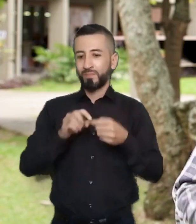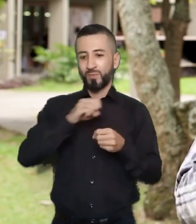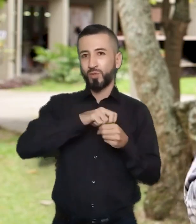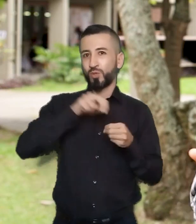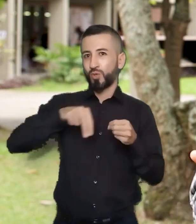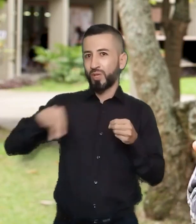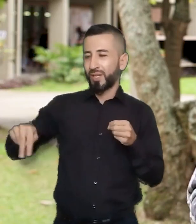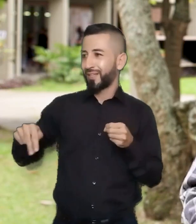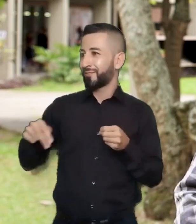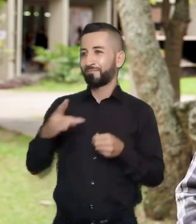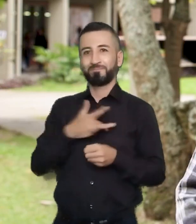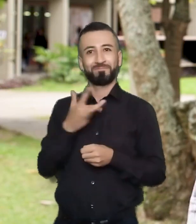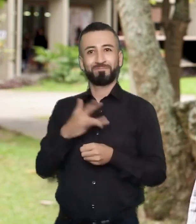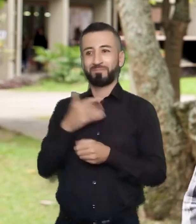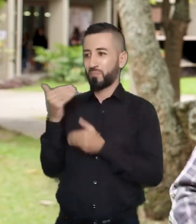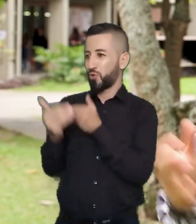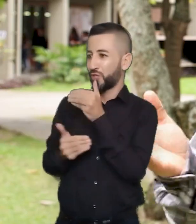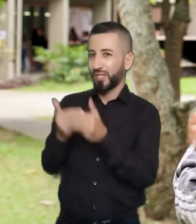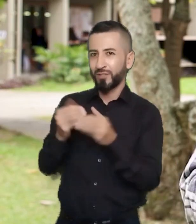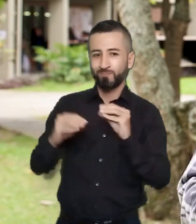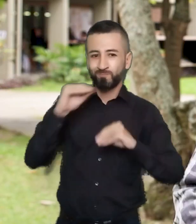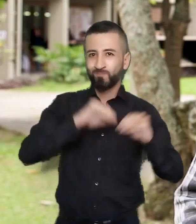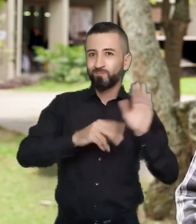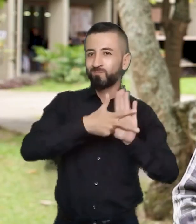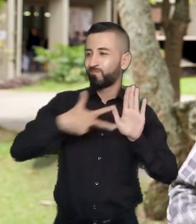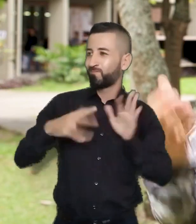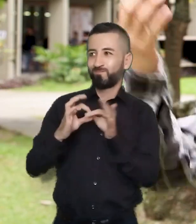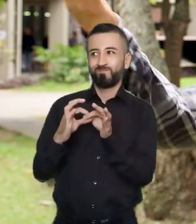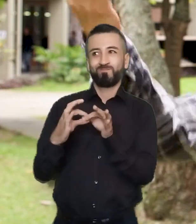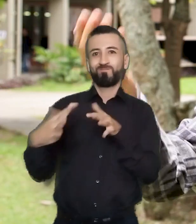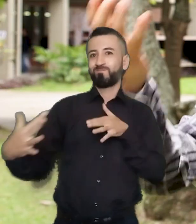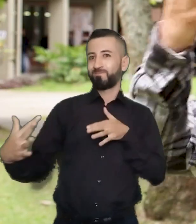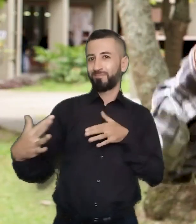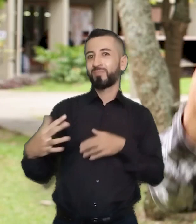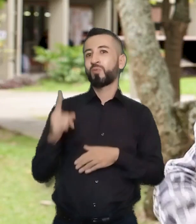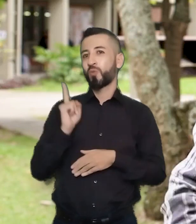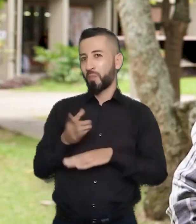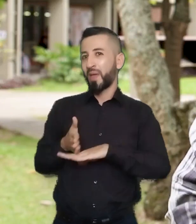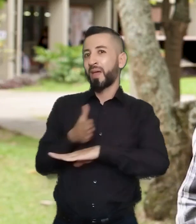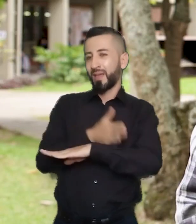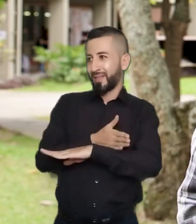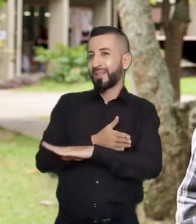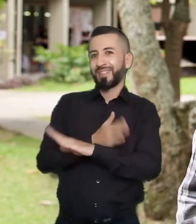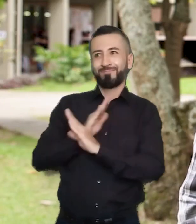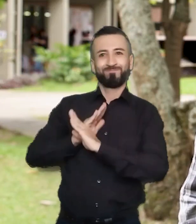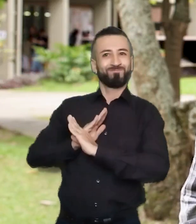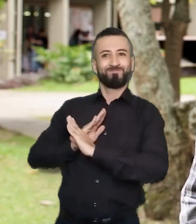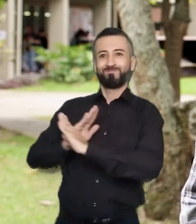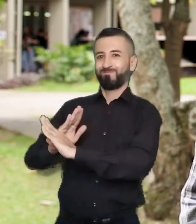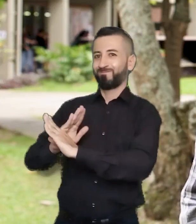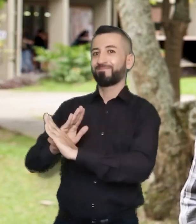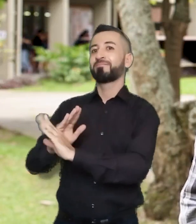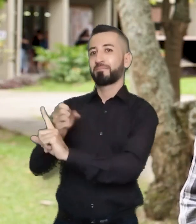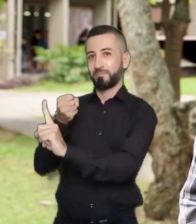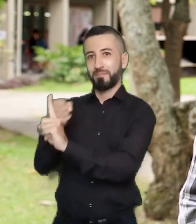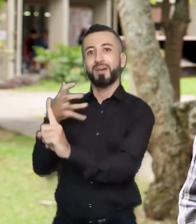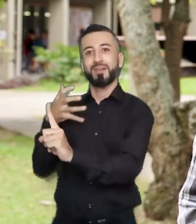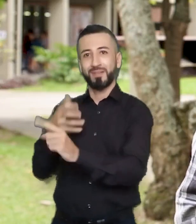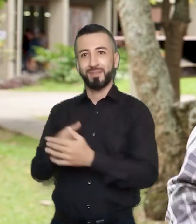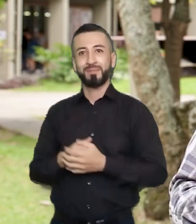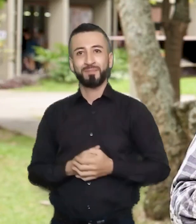la desafección del pueblo chileno respecto del proceso constituyente, obviamente el efecto del rechazo anterior tuvo un impacto